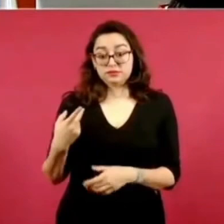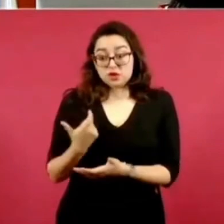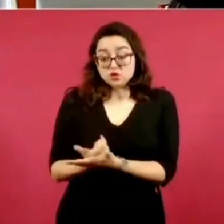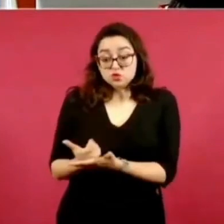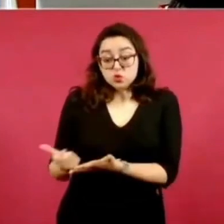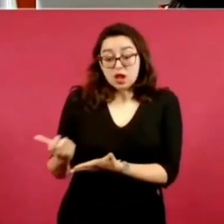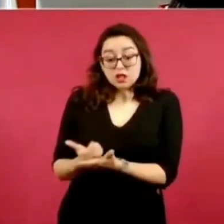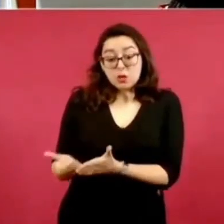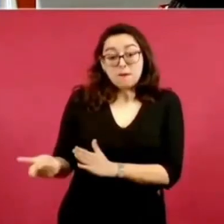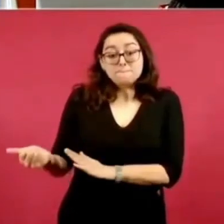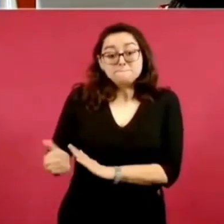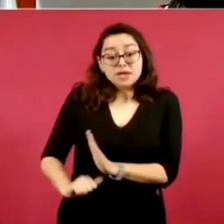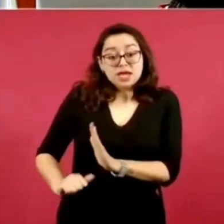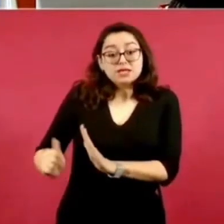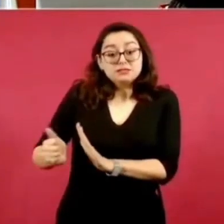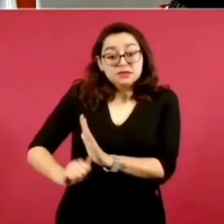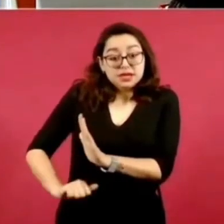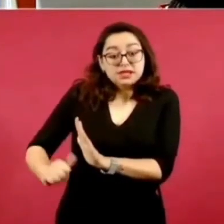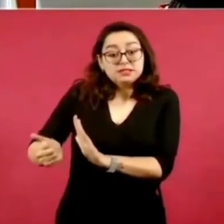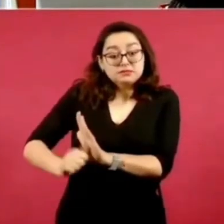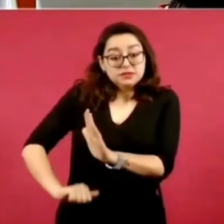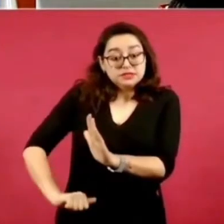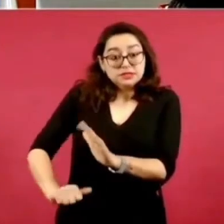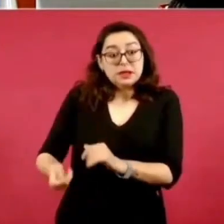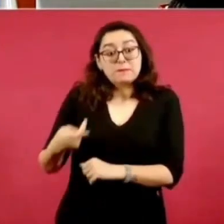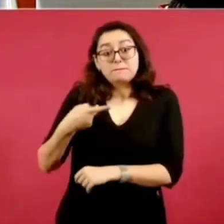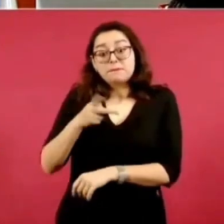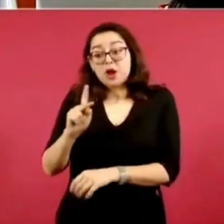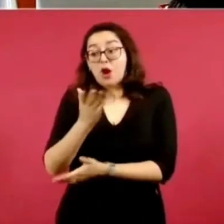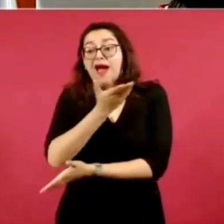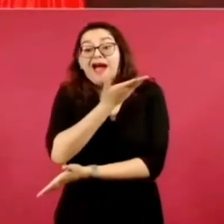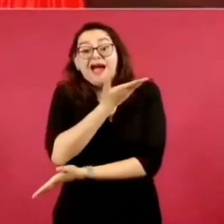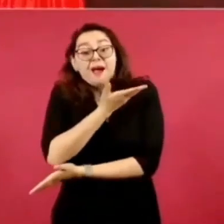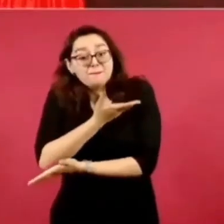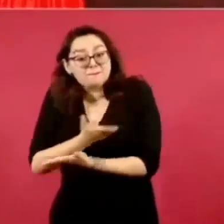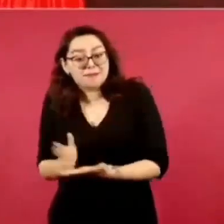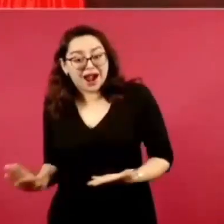sueldo, pero miren todo lo demás,